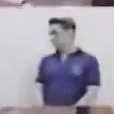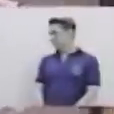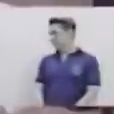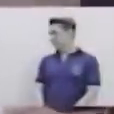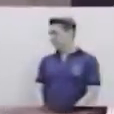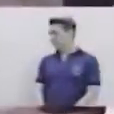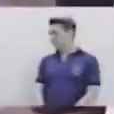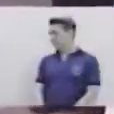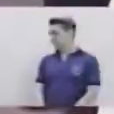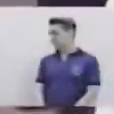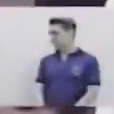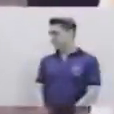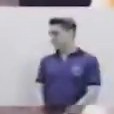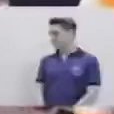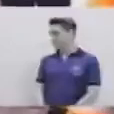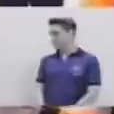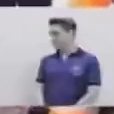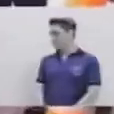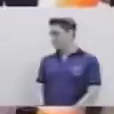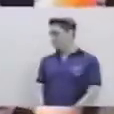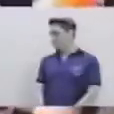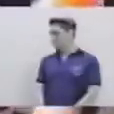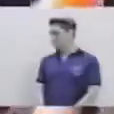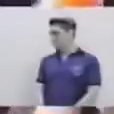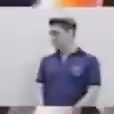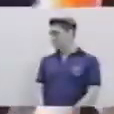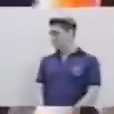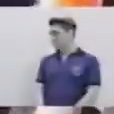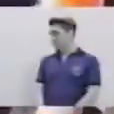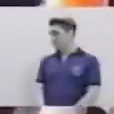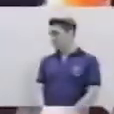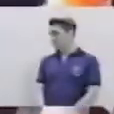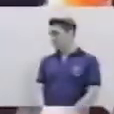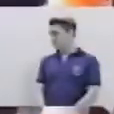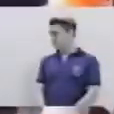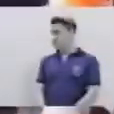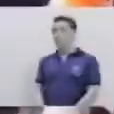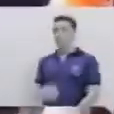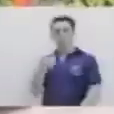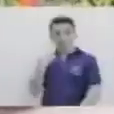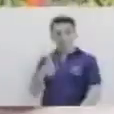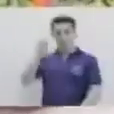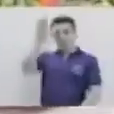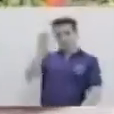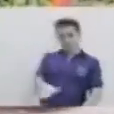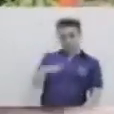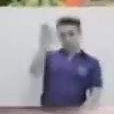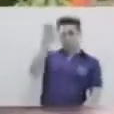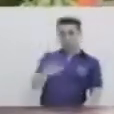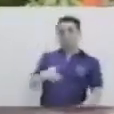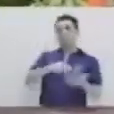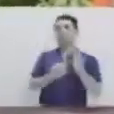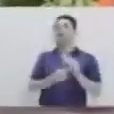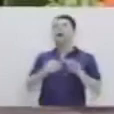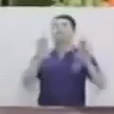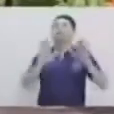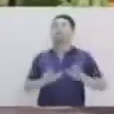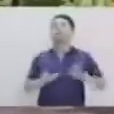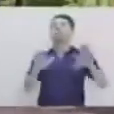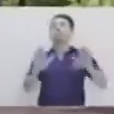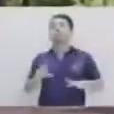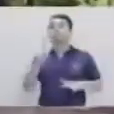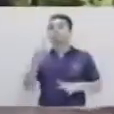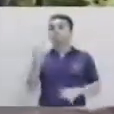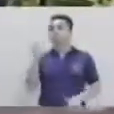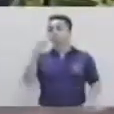Despacio. ¿Y el conductor va a avanzar? El conductor va a avanzar despacio, ¿sí? Esa sería la señal. Bueno, ¿qué